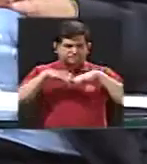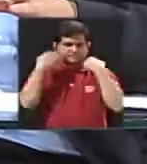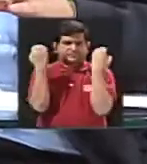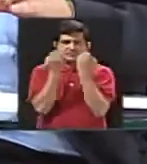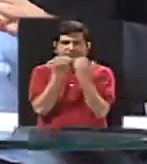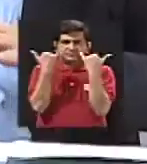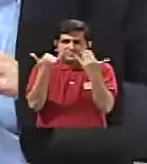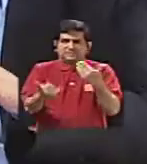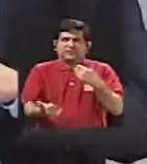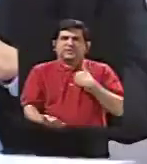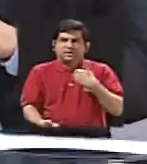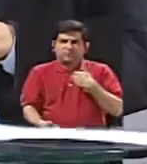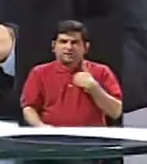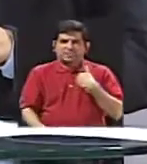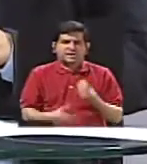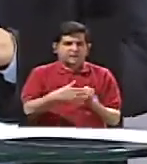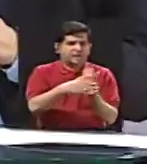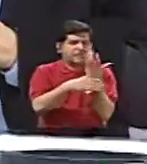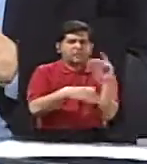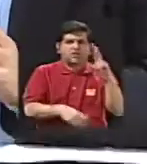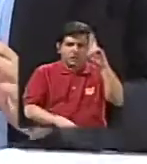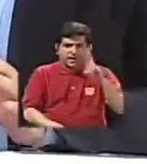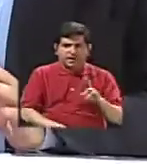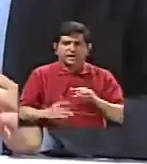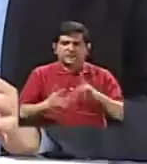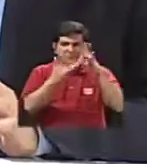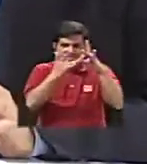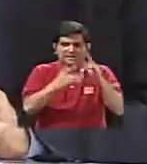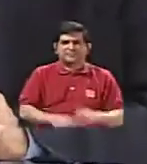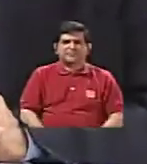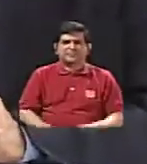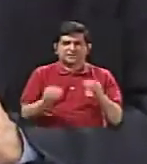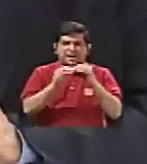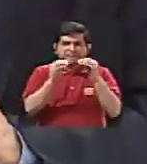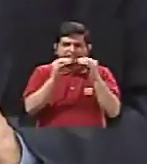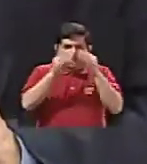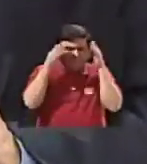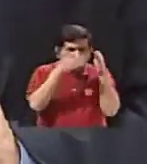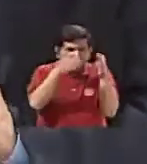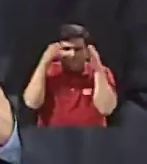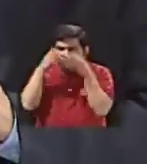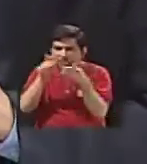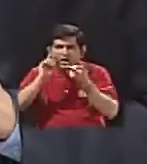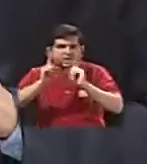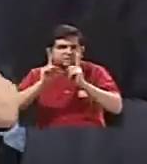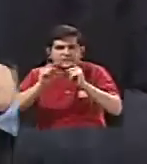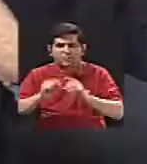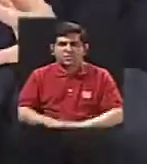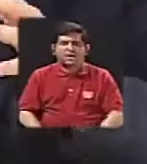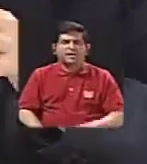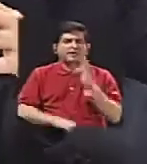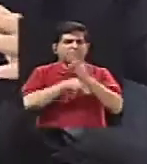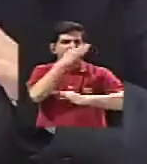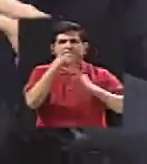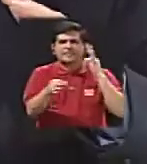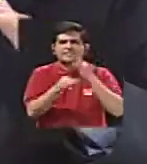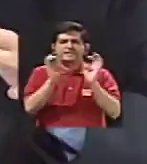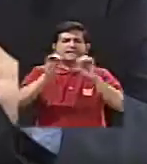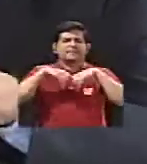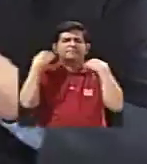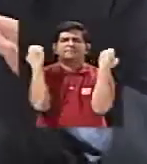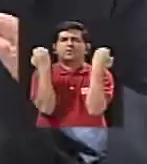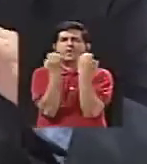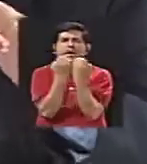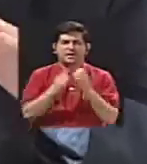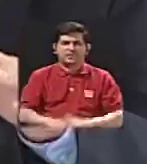que tienen ahora en los volcanes costarricenses principalmente en cuáles están más concentrados y qué tipo de equipos es